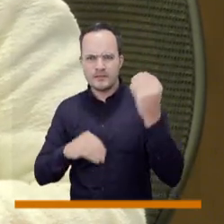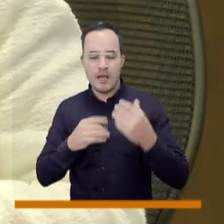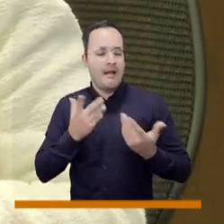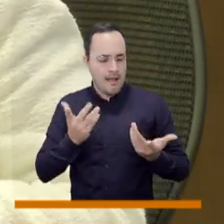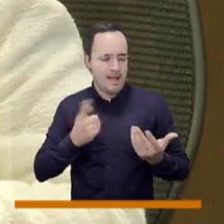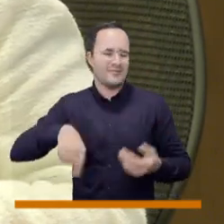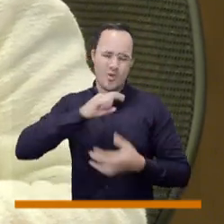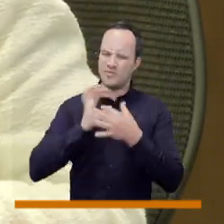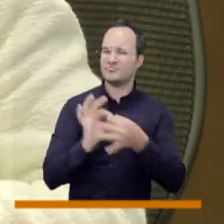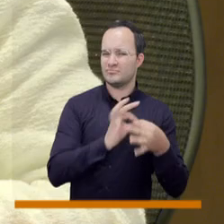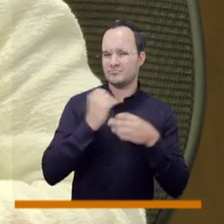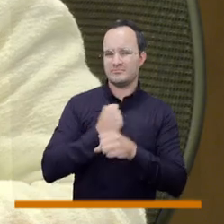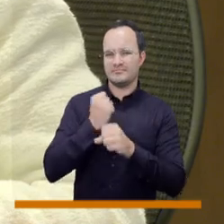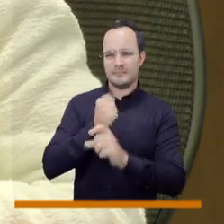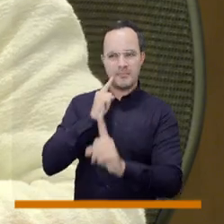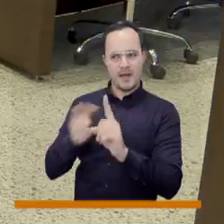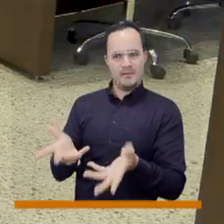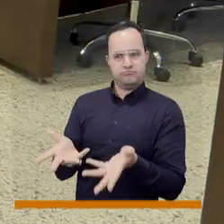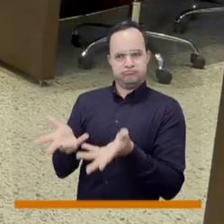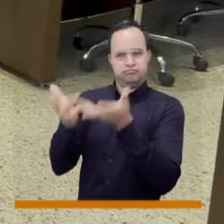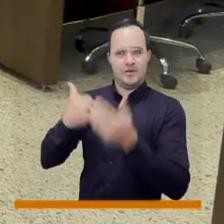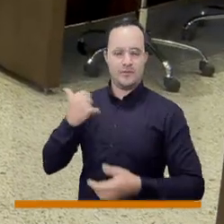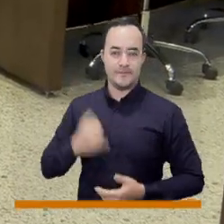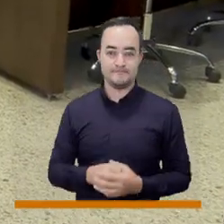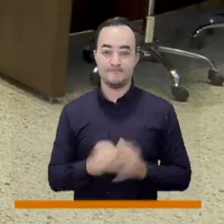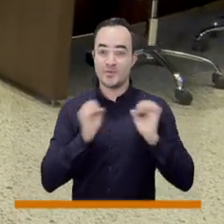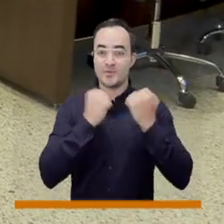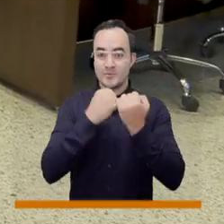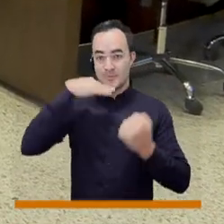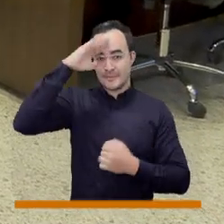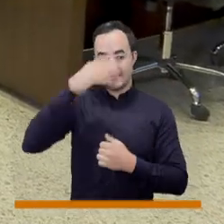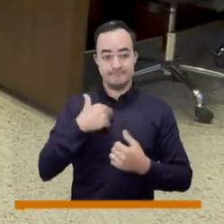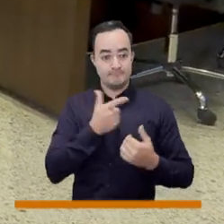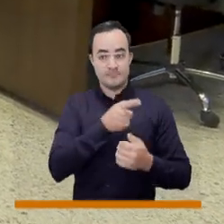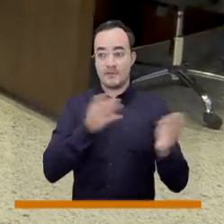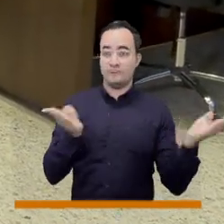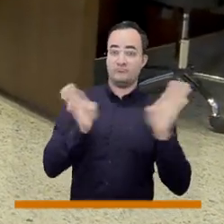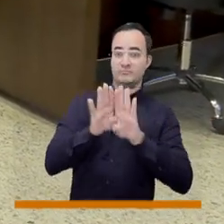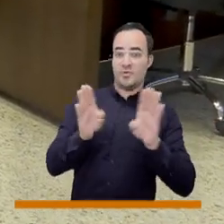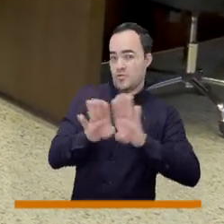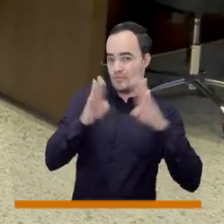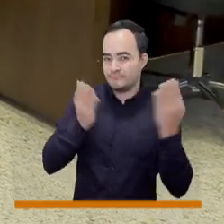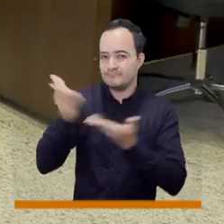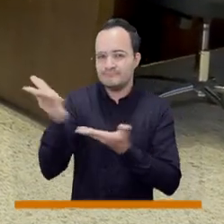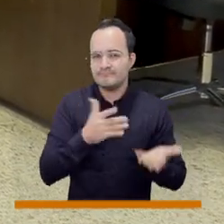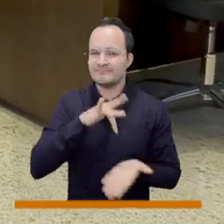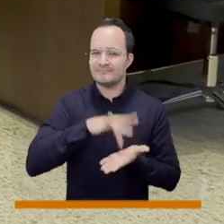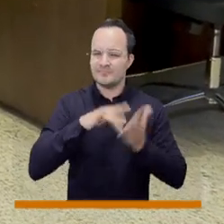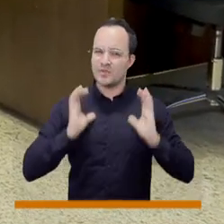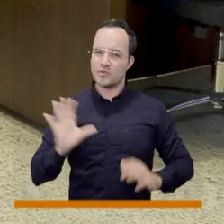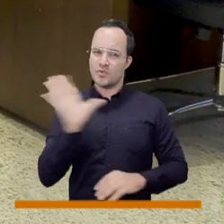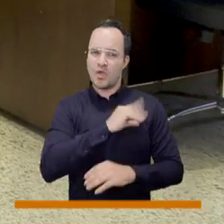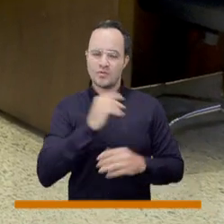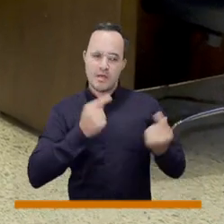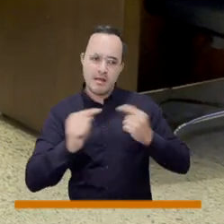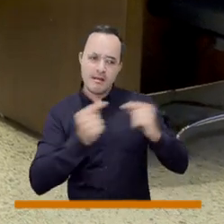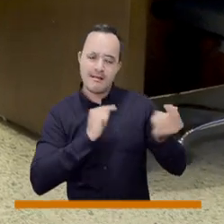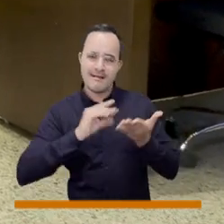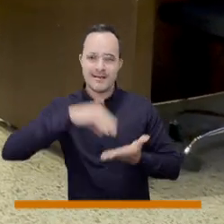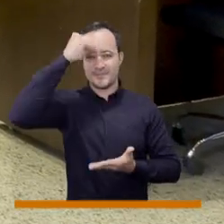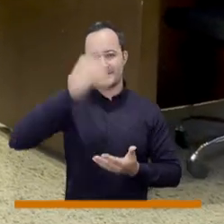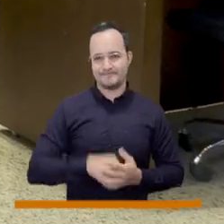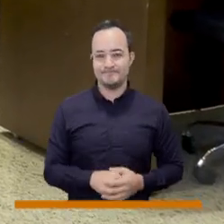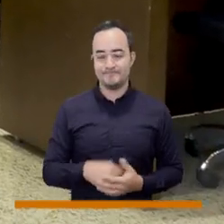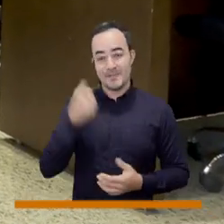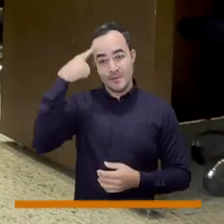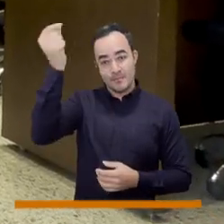embarazos adolescentes, sobre la toma de... El Consejo de Medellín es una corporación que abre sus puertas para la participación ciudadana, el debate y el